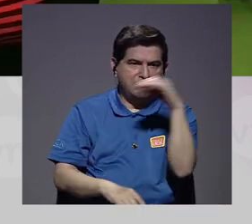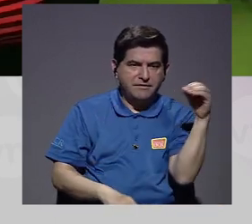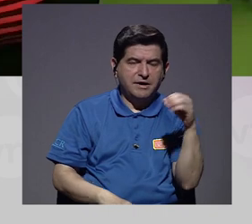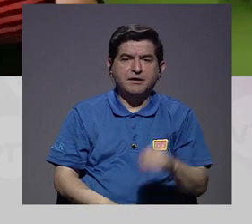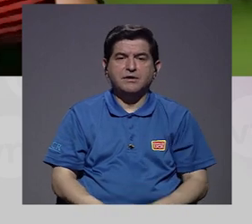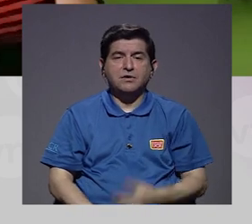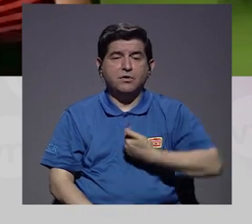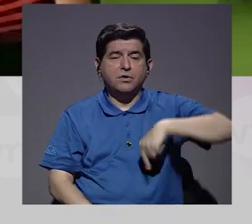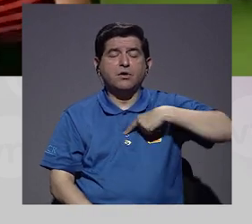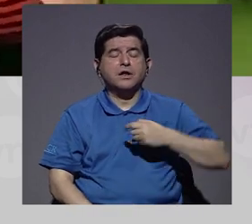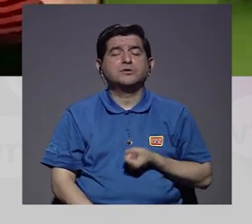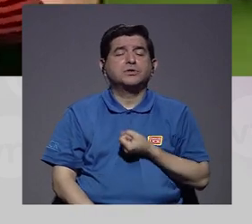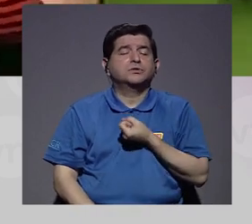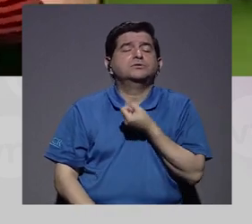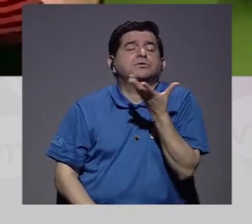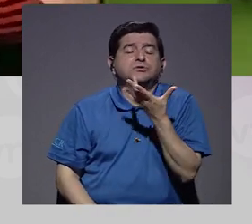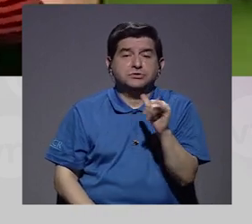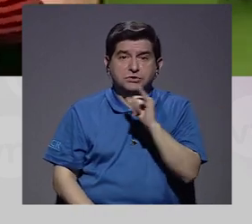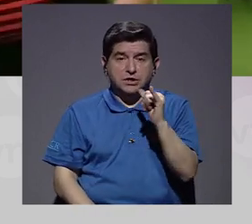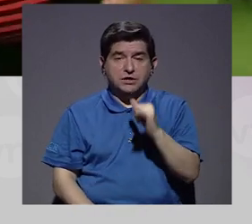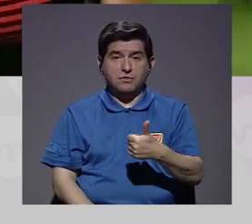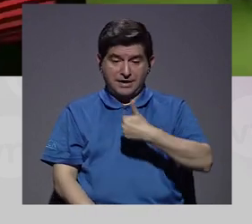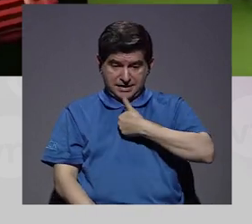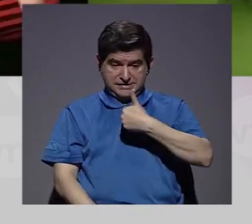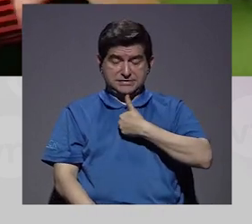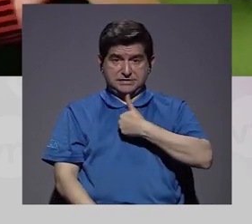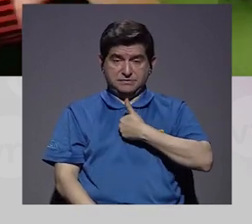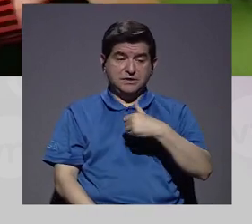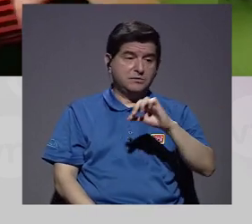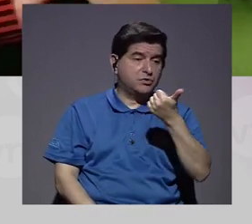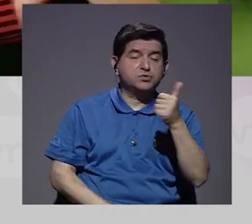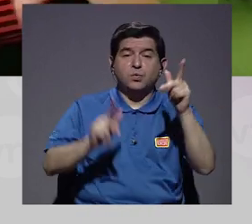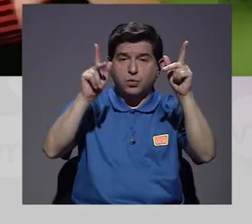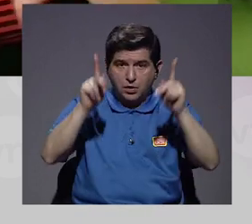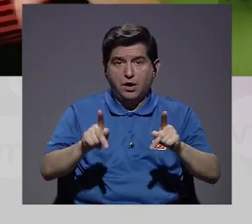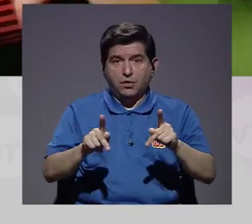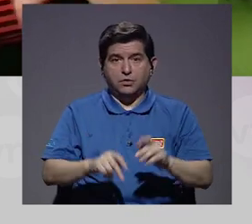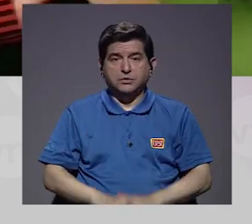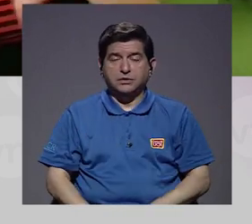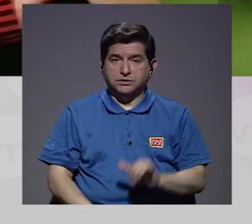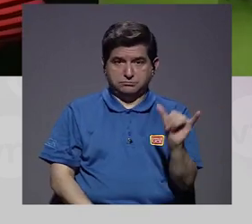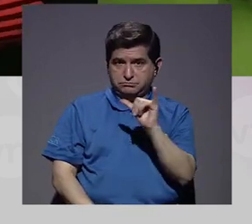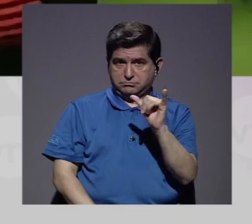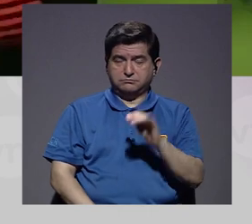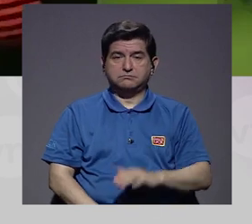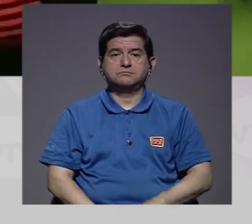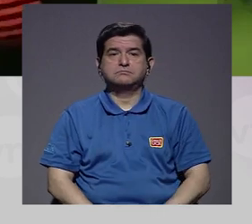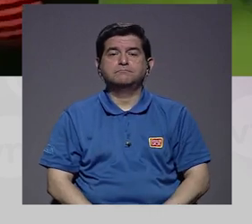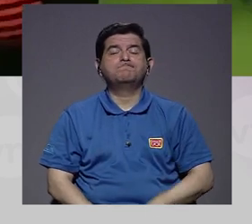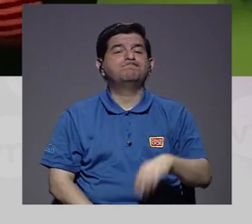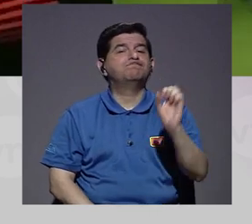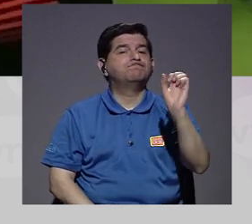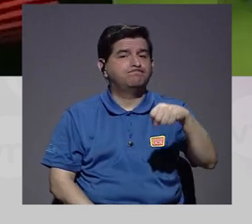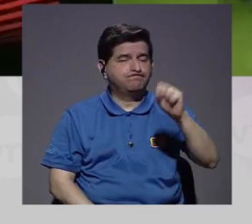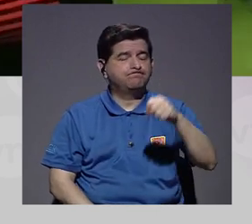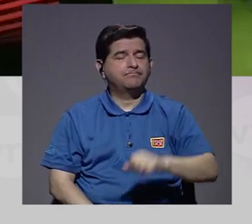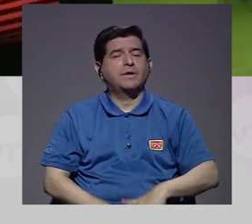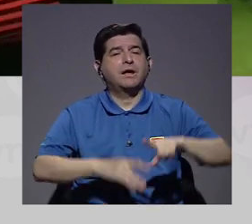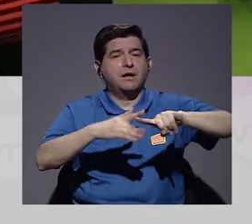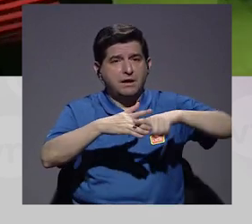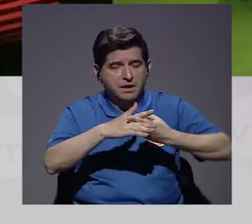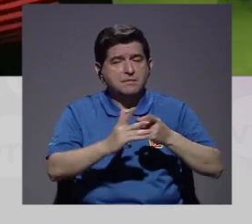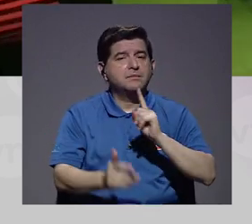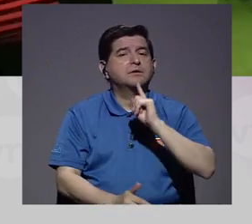lo que decimos, lo que expresamos, pero también hacia nosotros mismos y hacia otras personas. Sí,